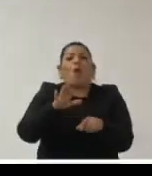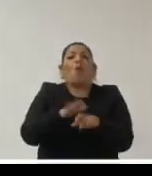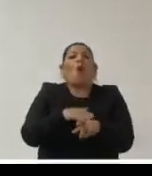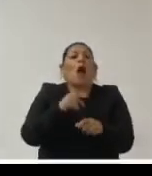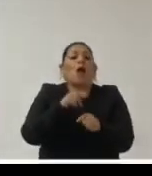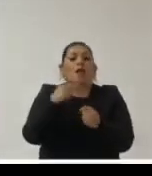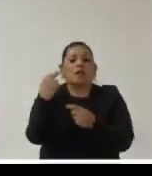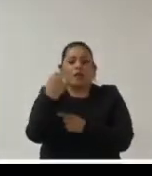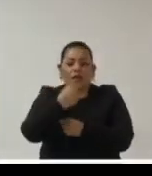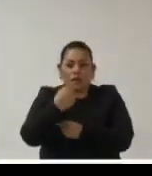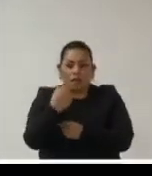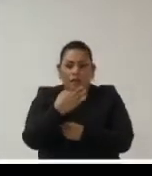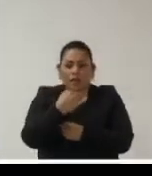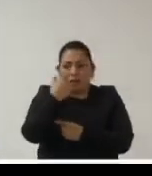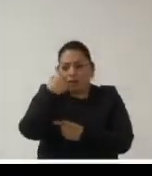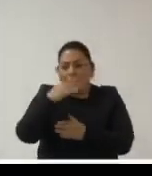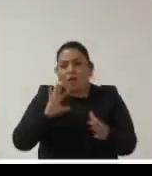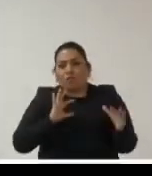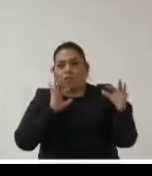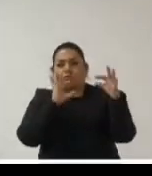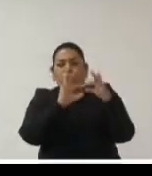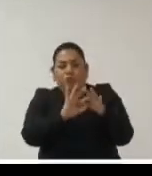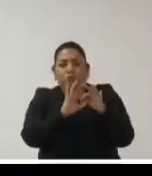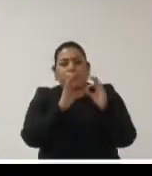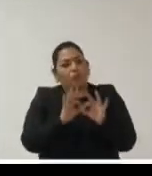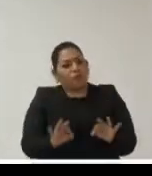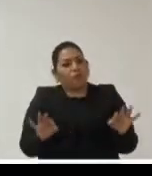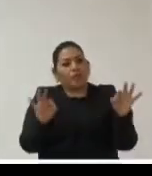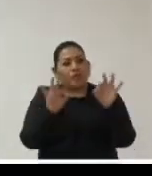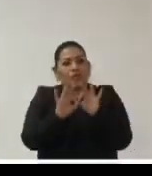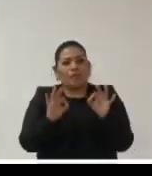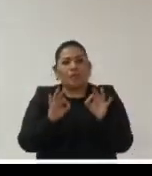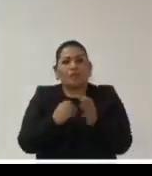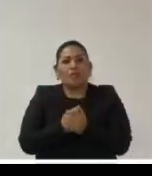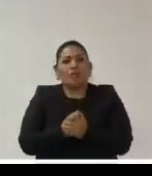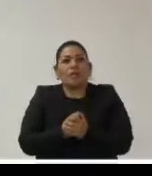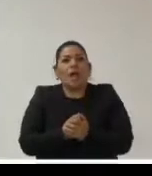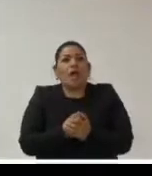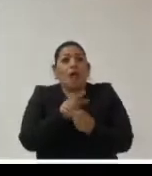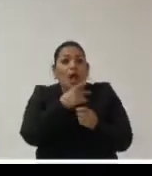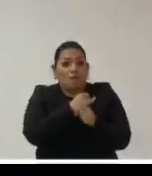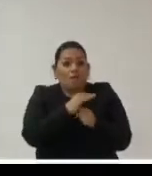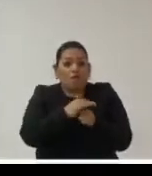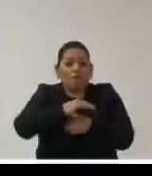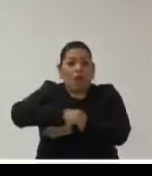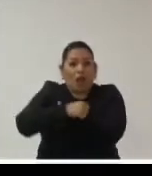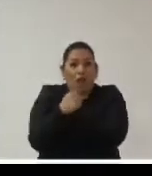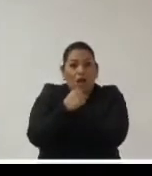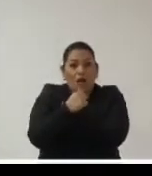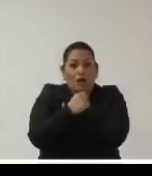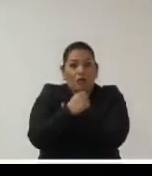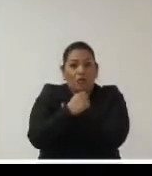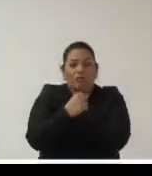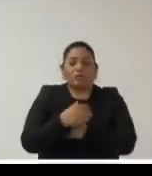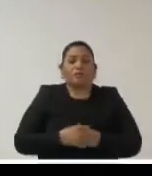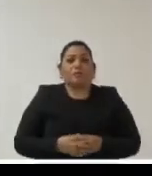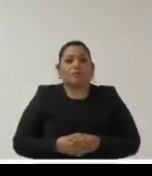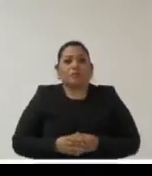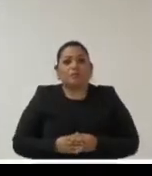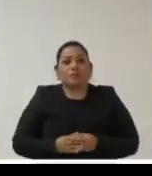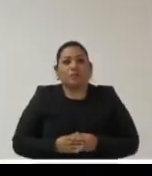público donde podemos colaborar de manera muy relevante levantar información que para la ciudadanía es muy relevante o muy sensible